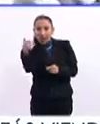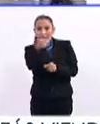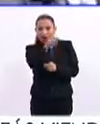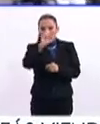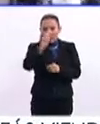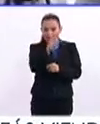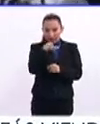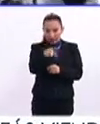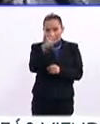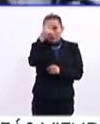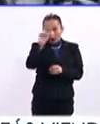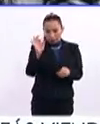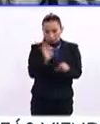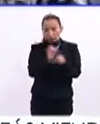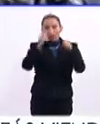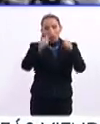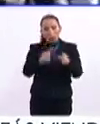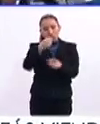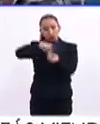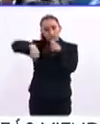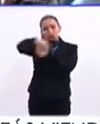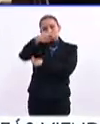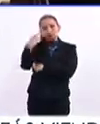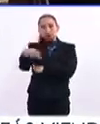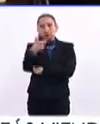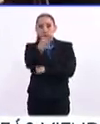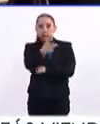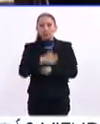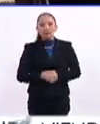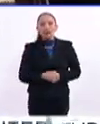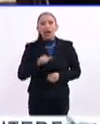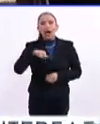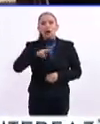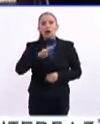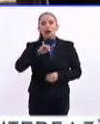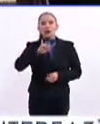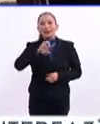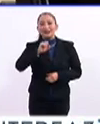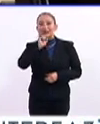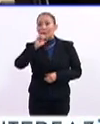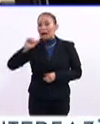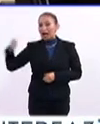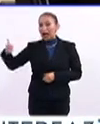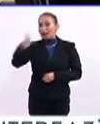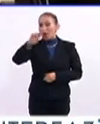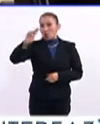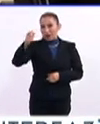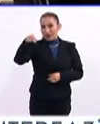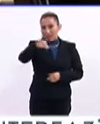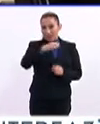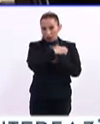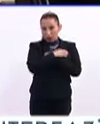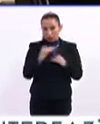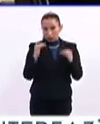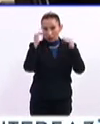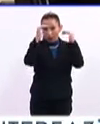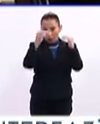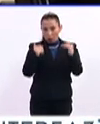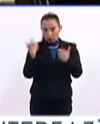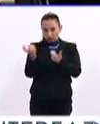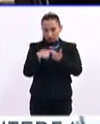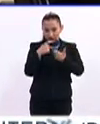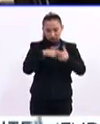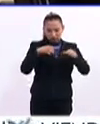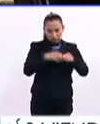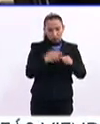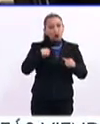universidades para garantizar la sustentabilidad financiera. En Canuyes, así como las universidades e instituciones de educación superior que la integran,